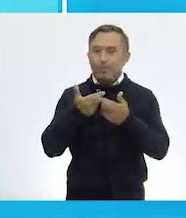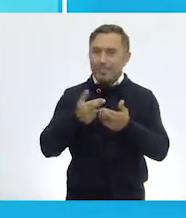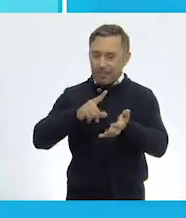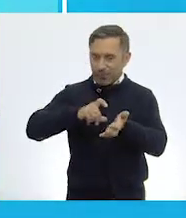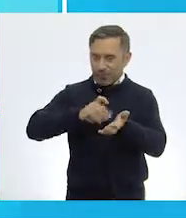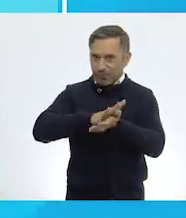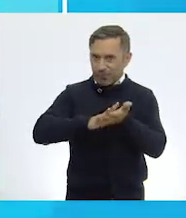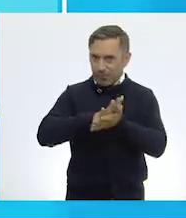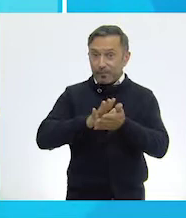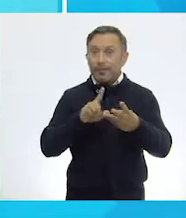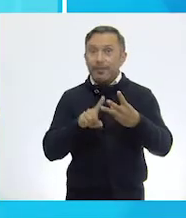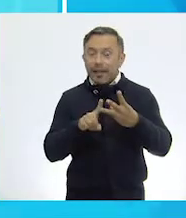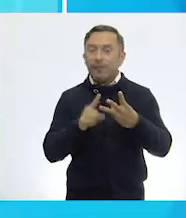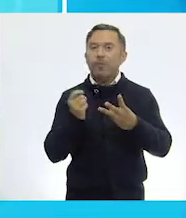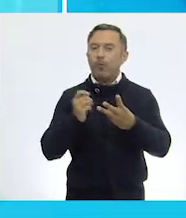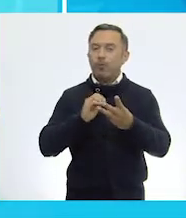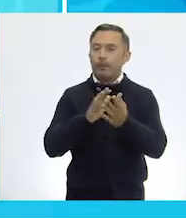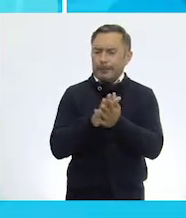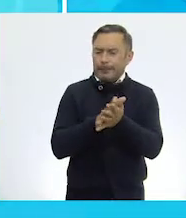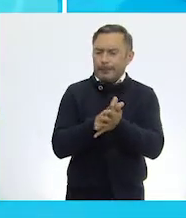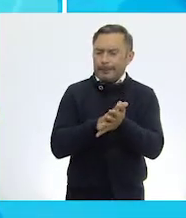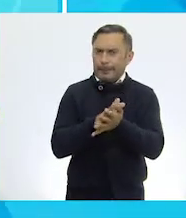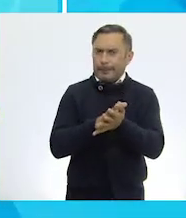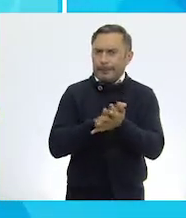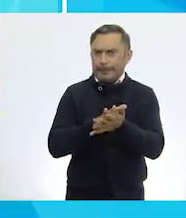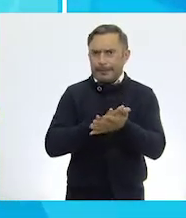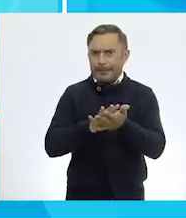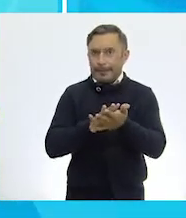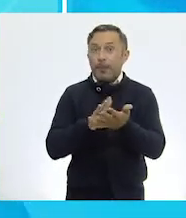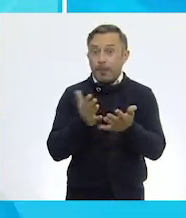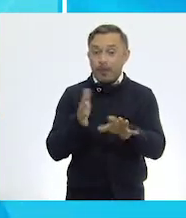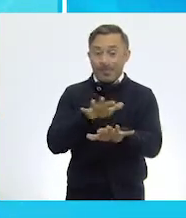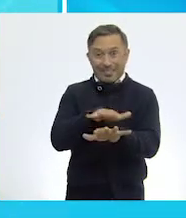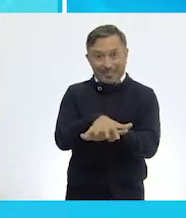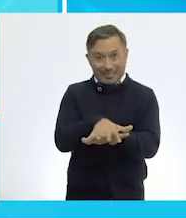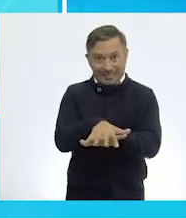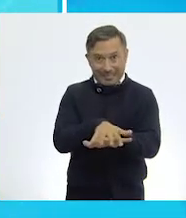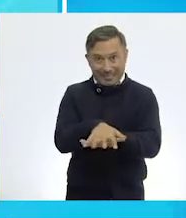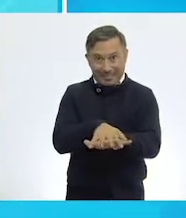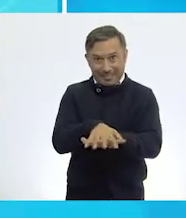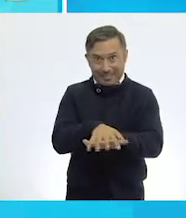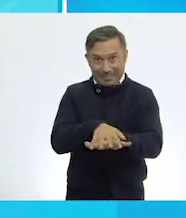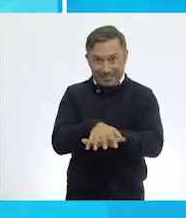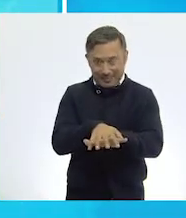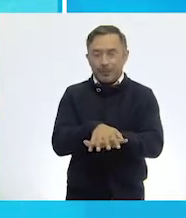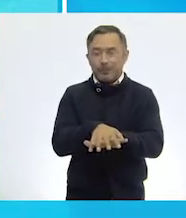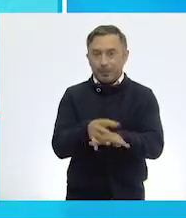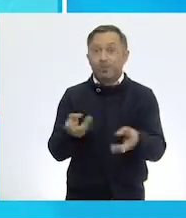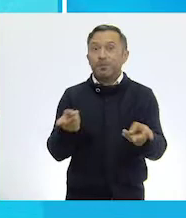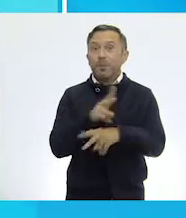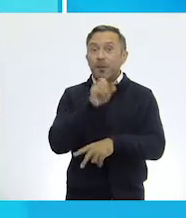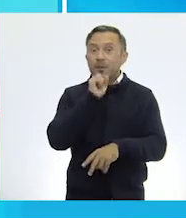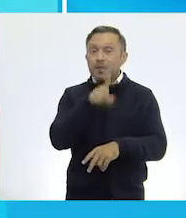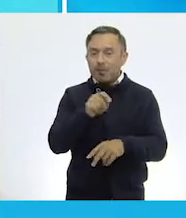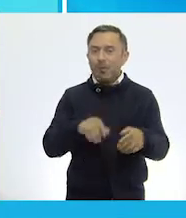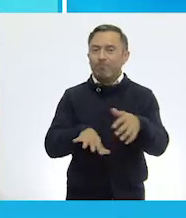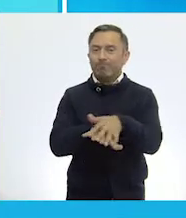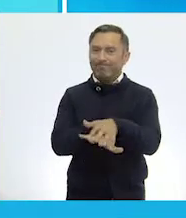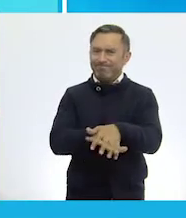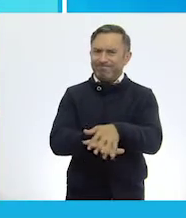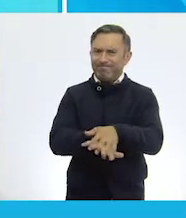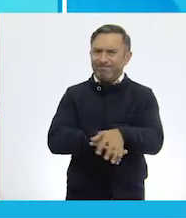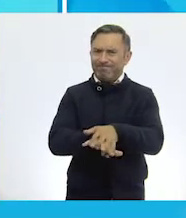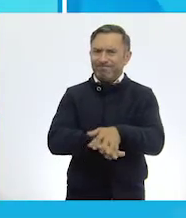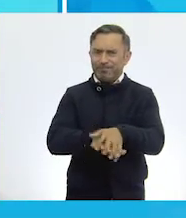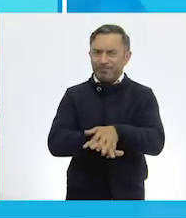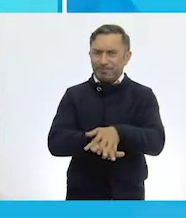una con la otra. Ahora, frota la palma de una de tus manos contra el dorso de la otra entrelazando los dedos. Repite lo mismo